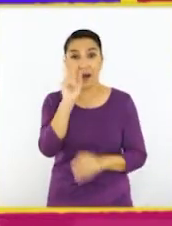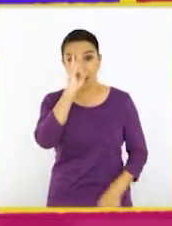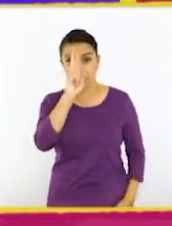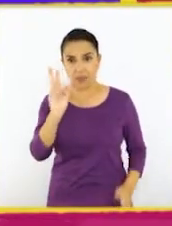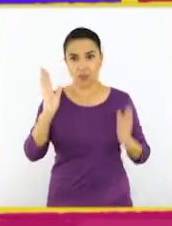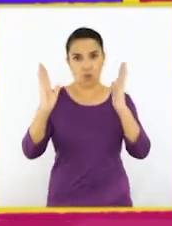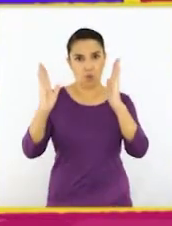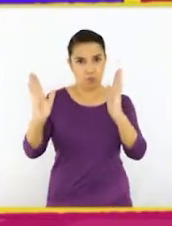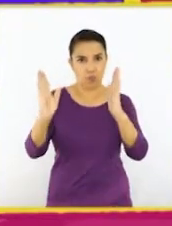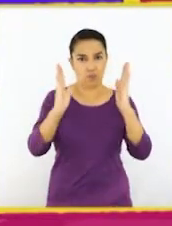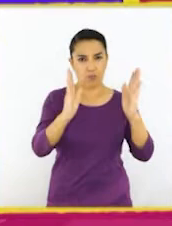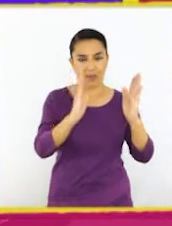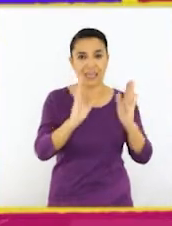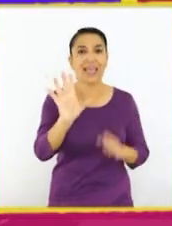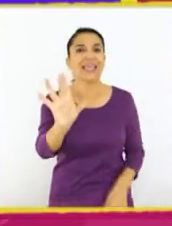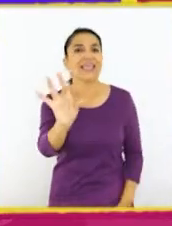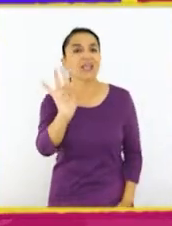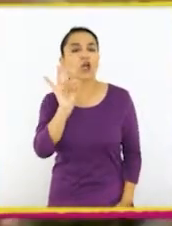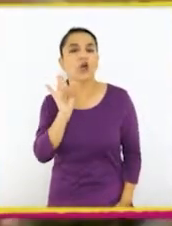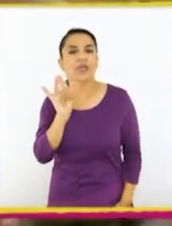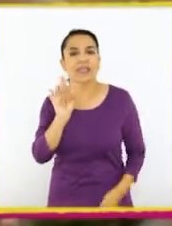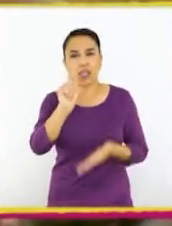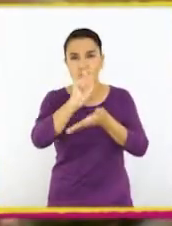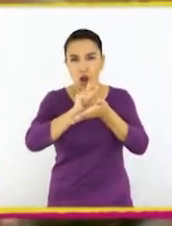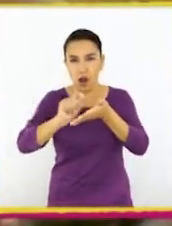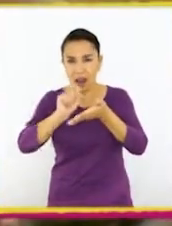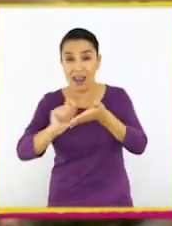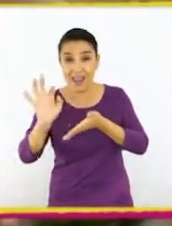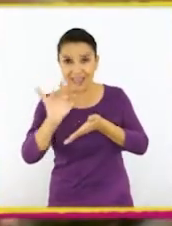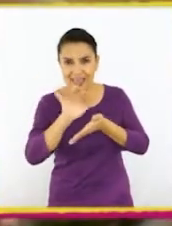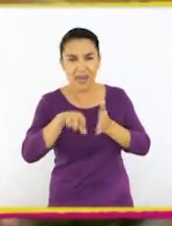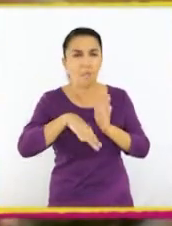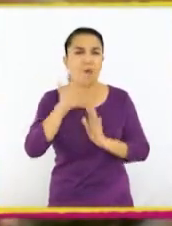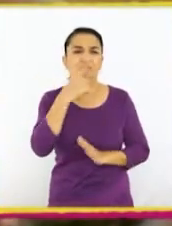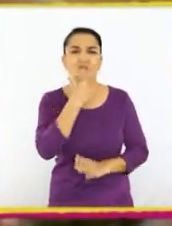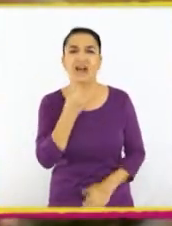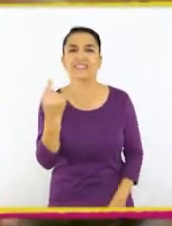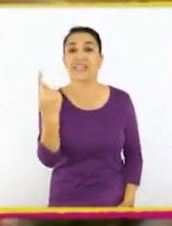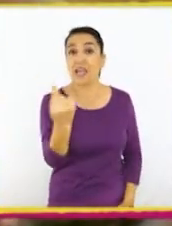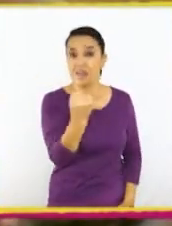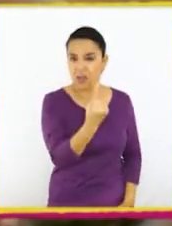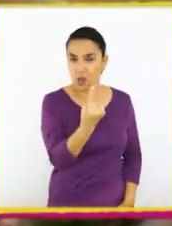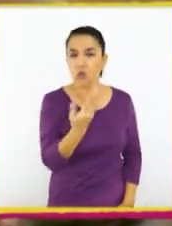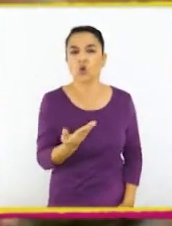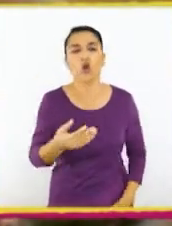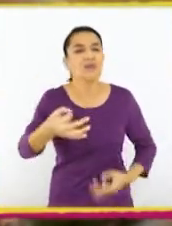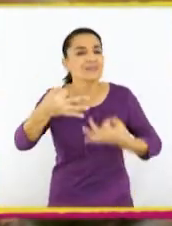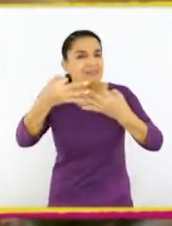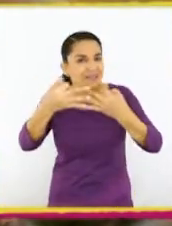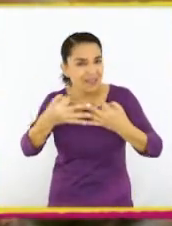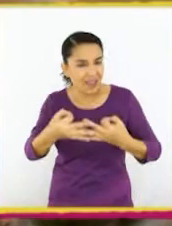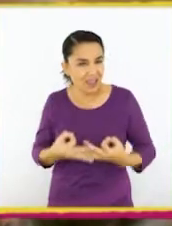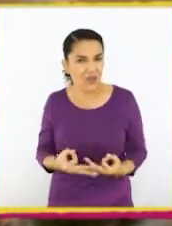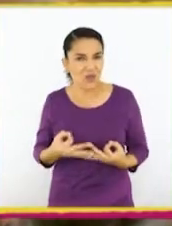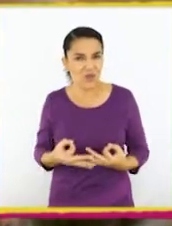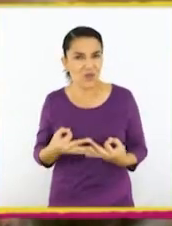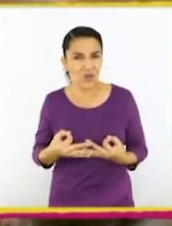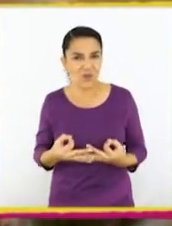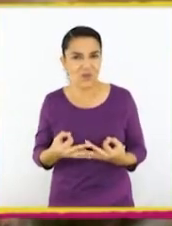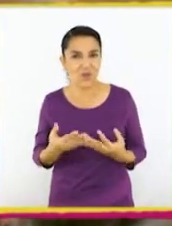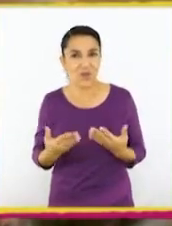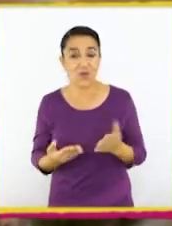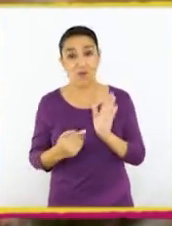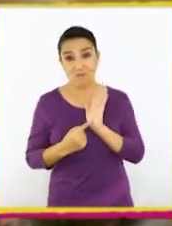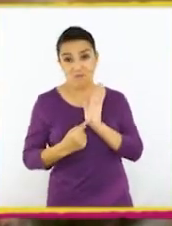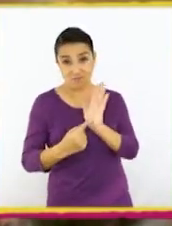espacio y escogiendo la letra que sea más fácil para cada uno, de seguro que será más